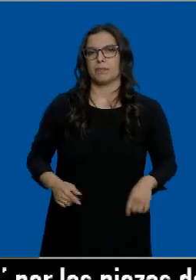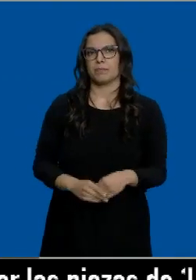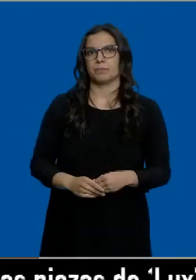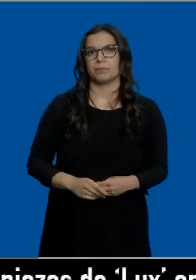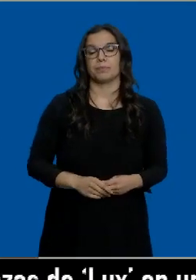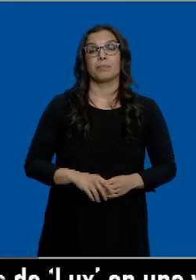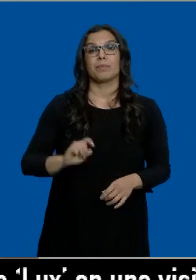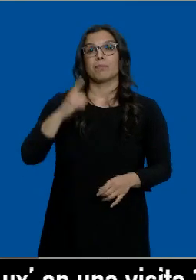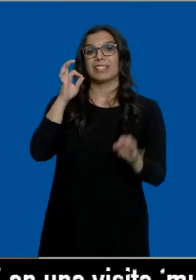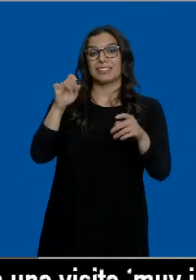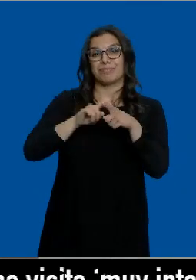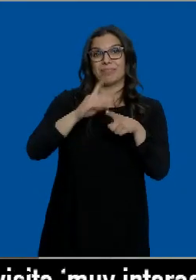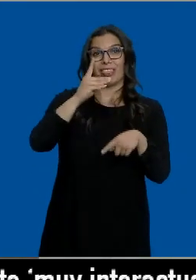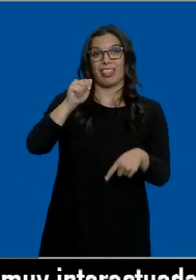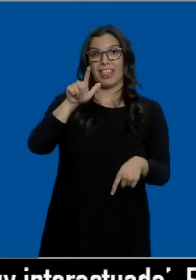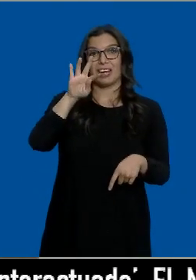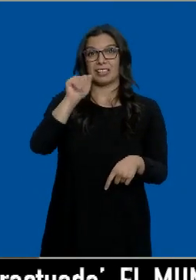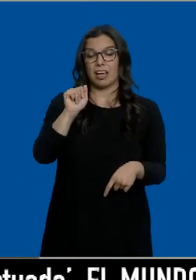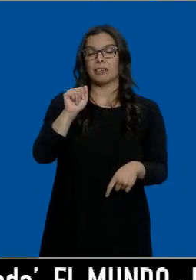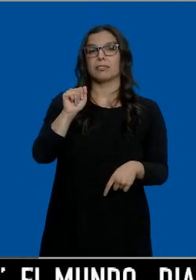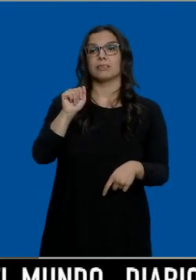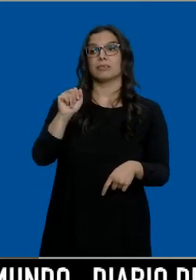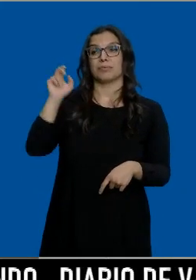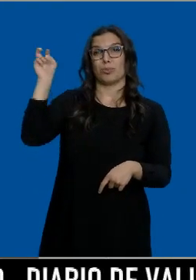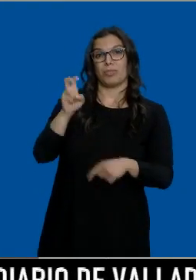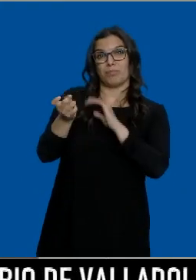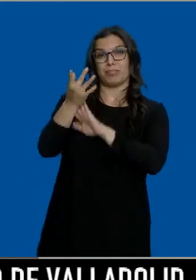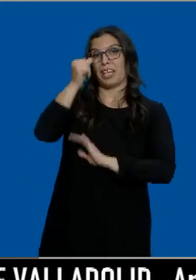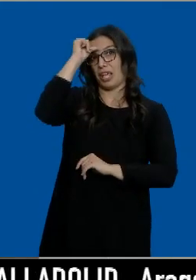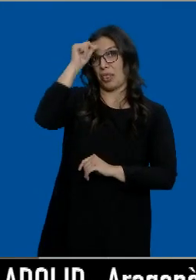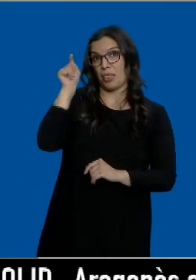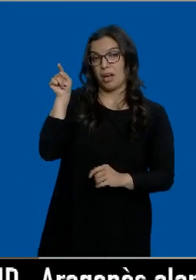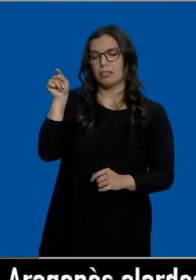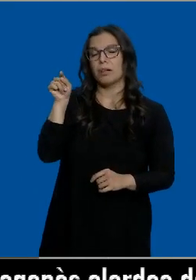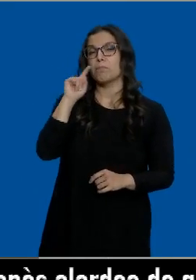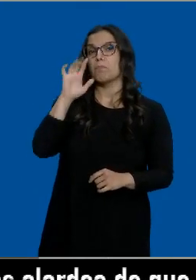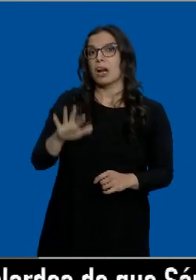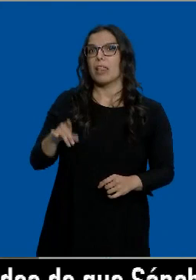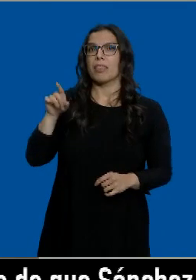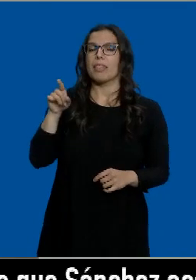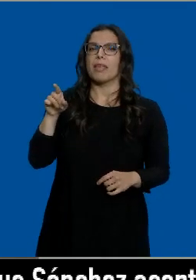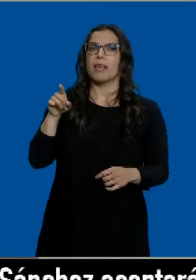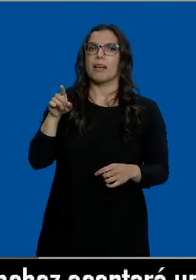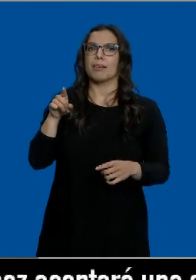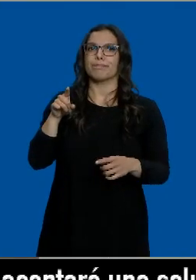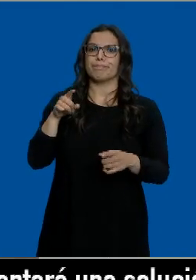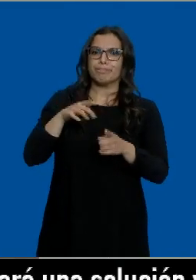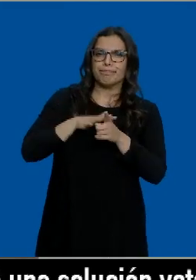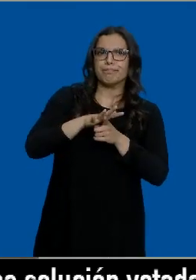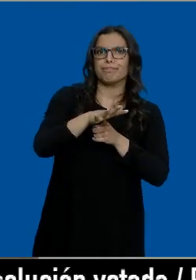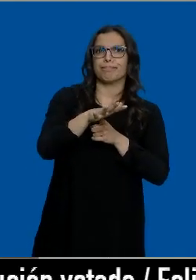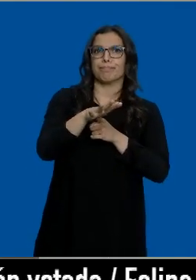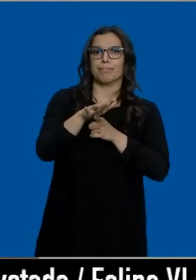Sobre todo la variante Delta, procedente de la India, parece que existe un mayor escape